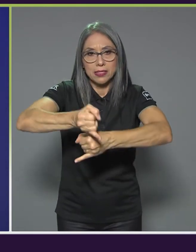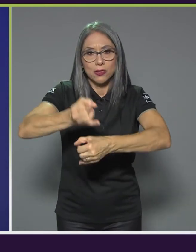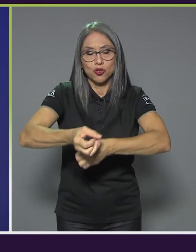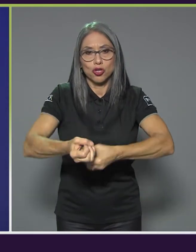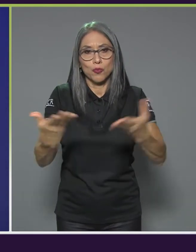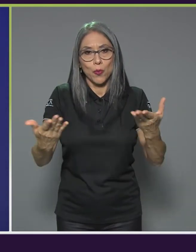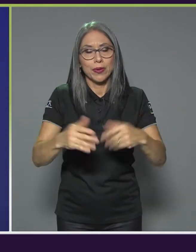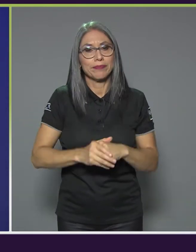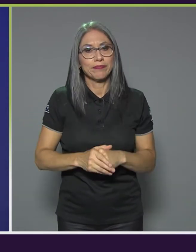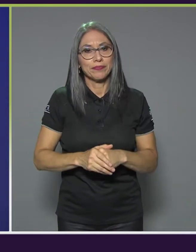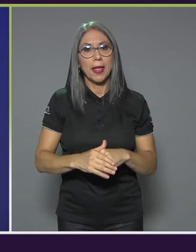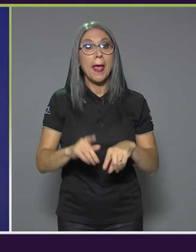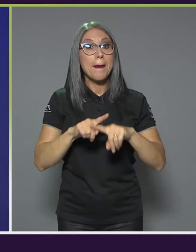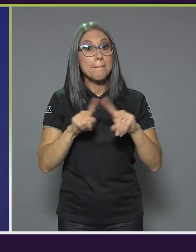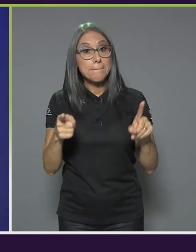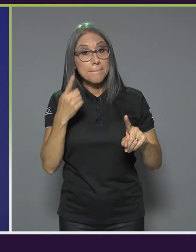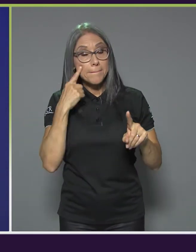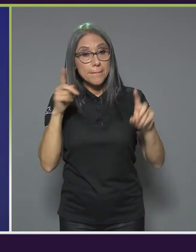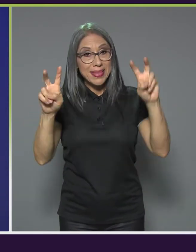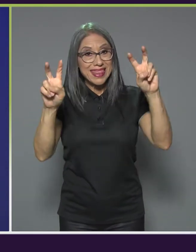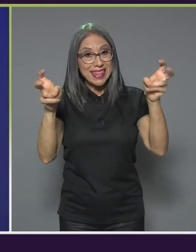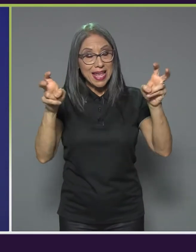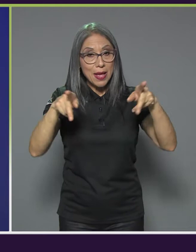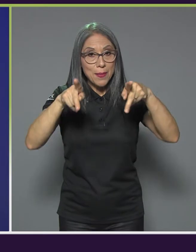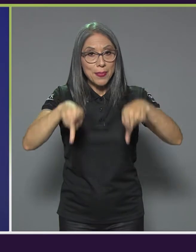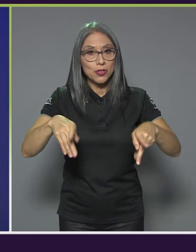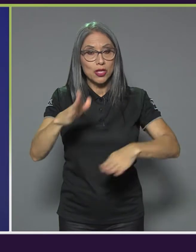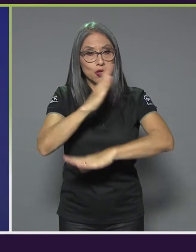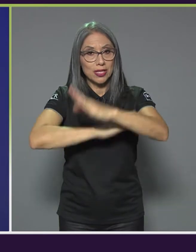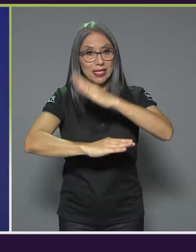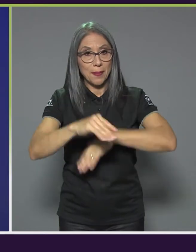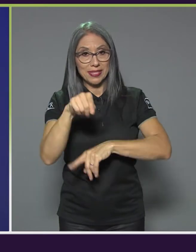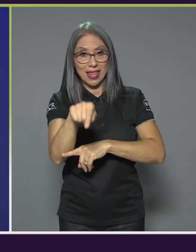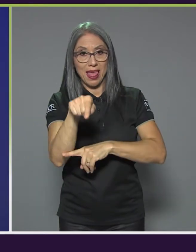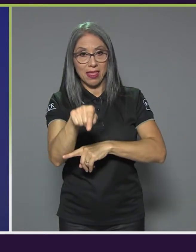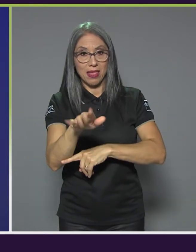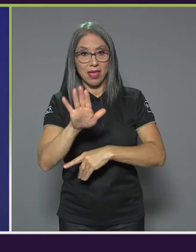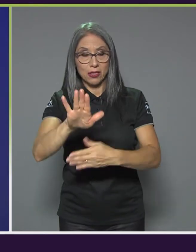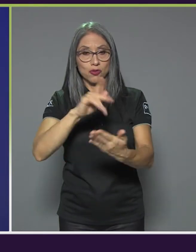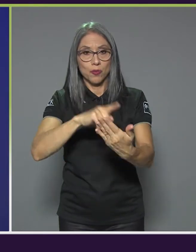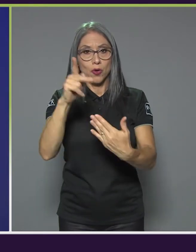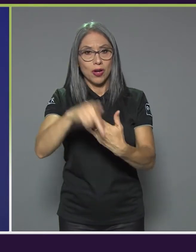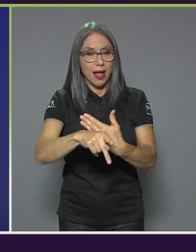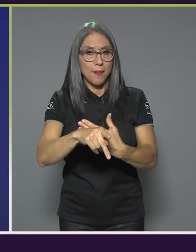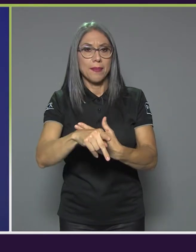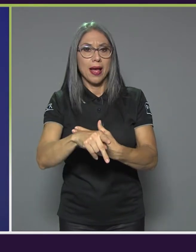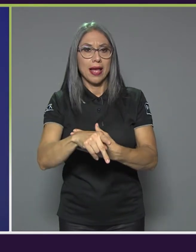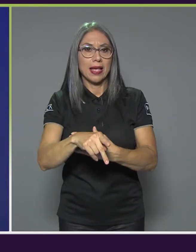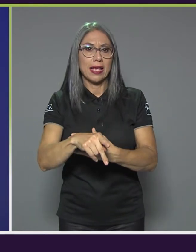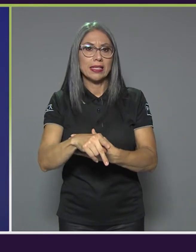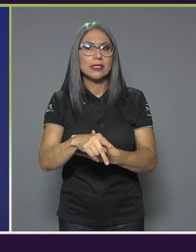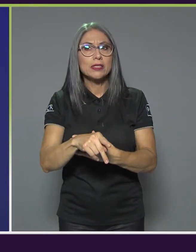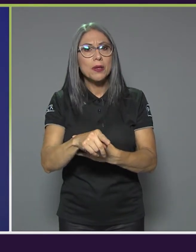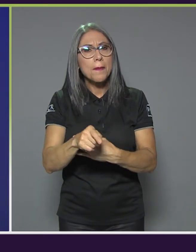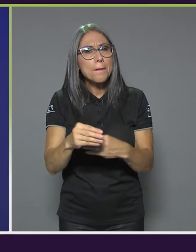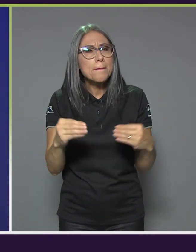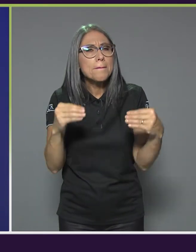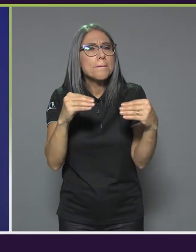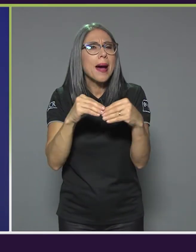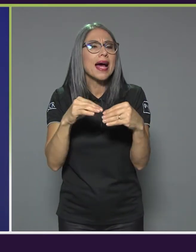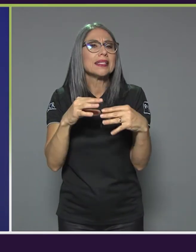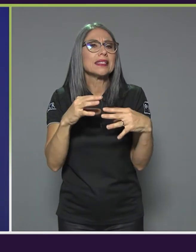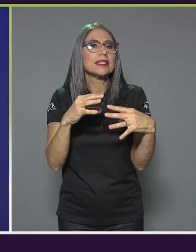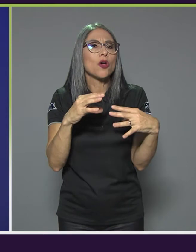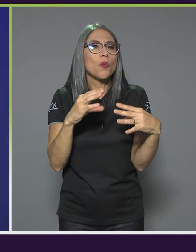observamos que, por ejemplo, el eje temático de personas con discapacidad en su programa sí es un poco más reducido que en temas